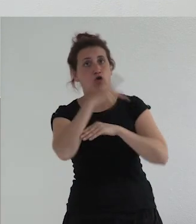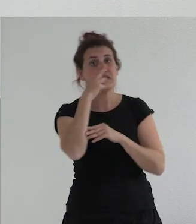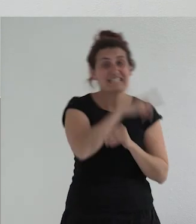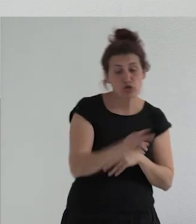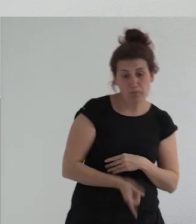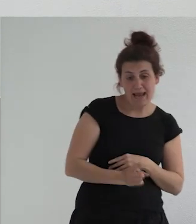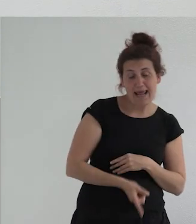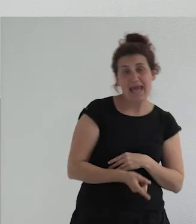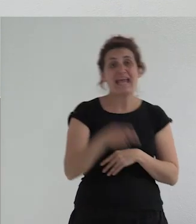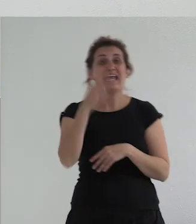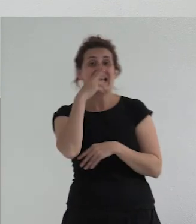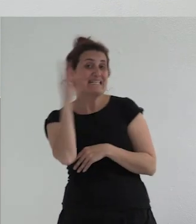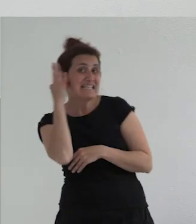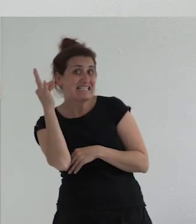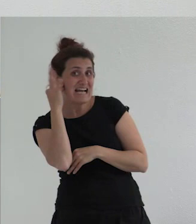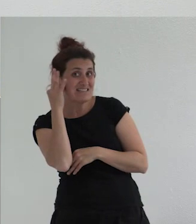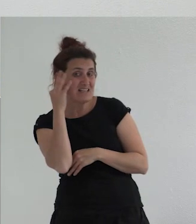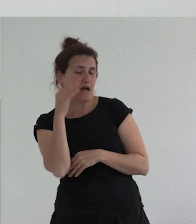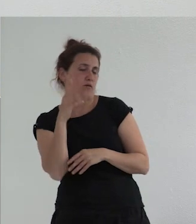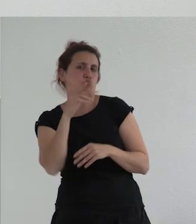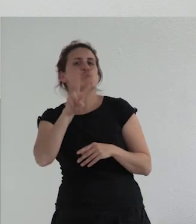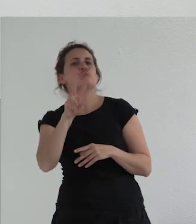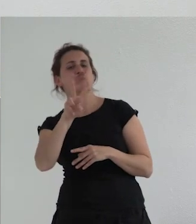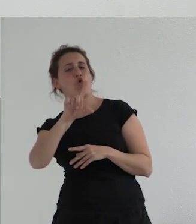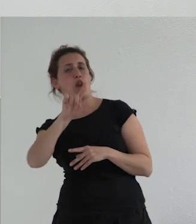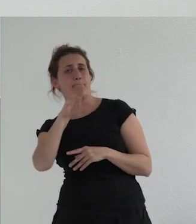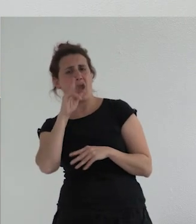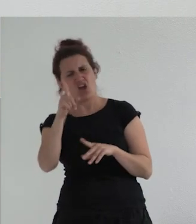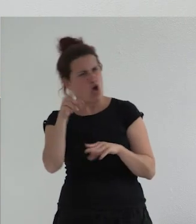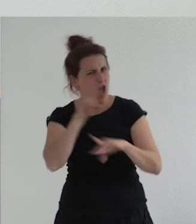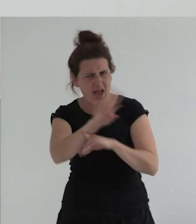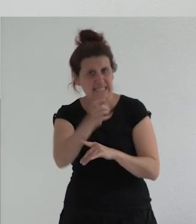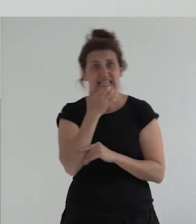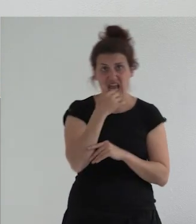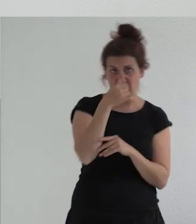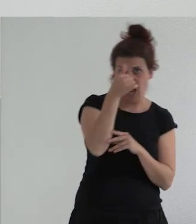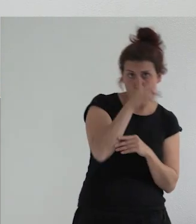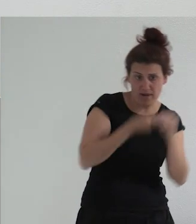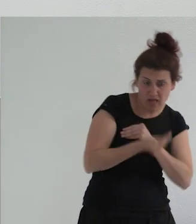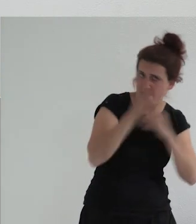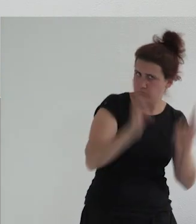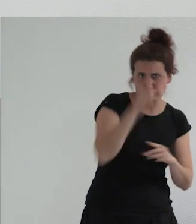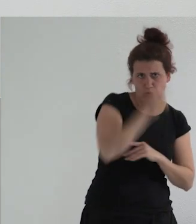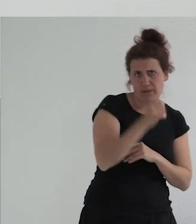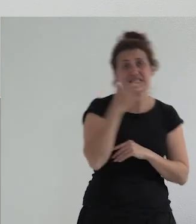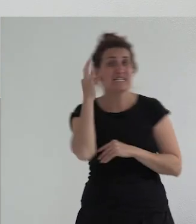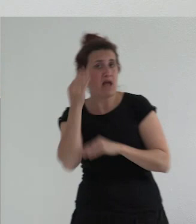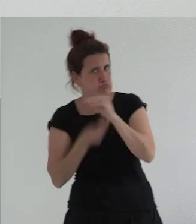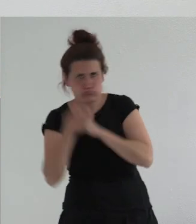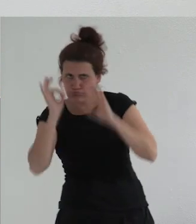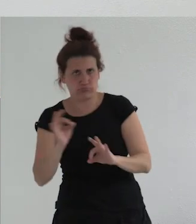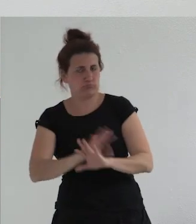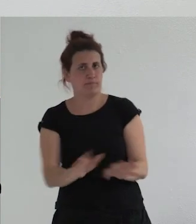pene las niñas tienen vulva que no te engañen si naces hombre eres hombre y si eres mujer seguirás siéndolo esta campaña es una respuesta a otra campaña que se hizo además